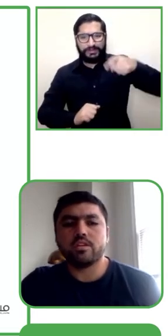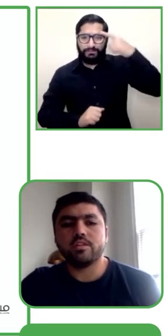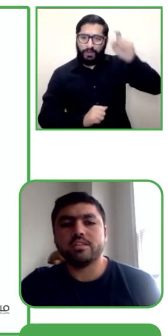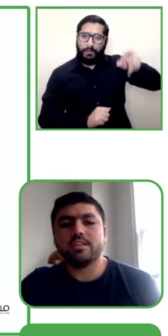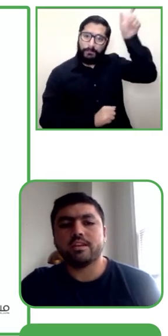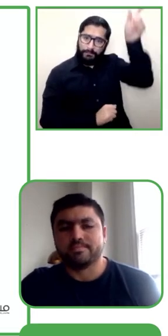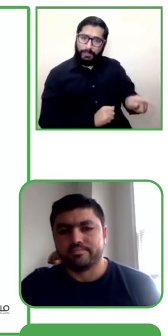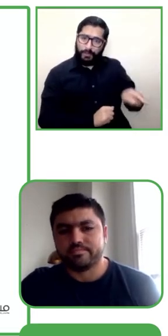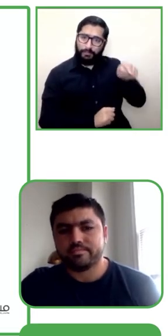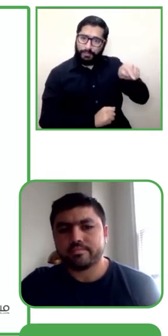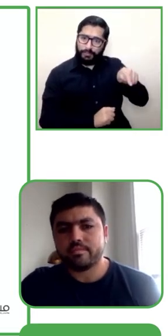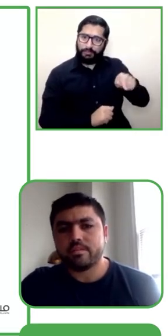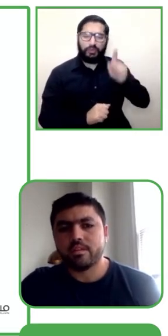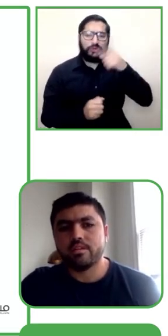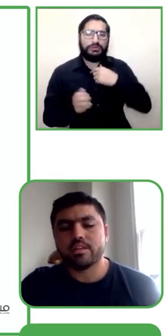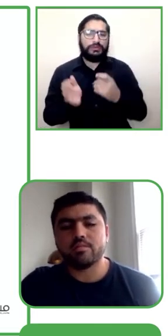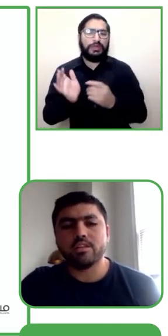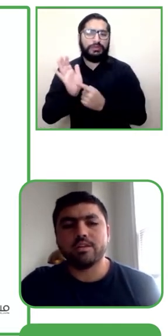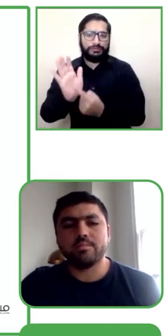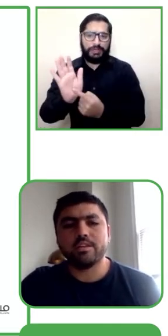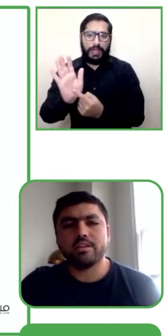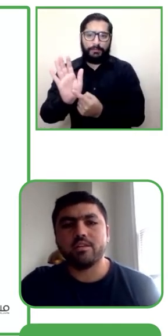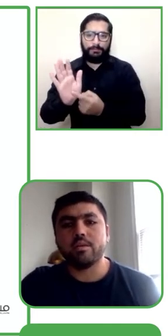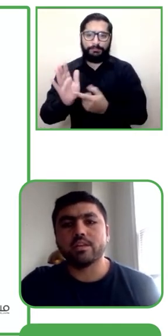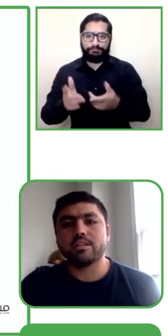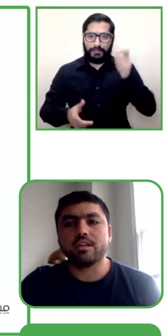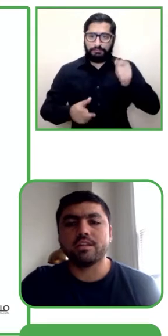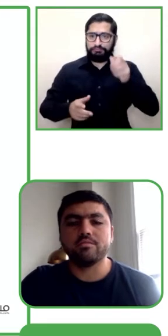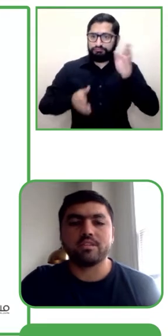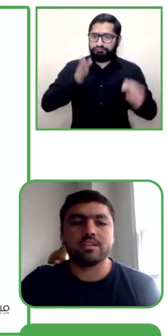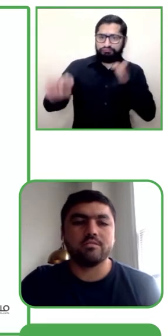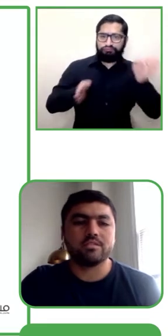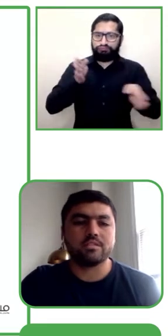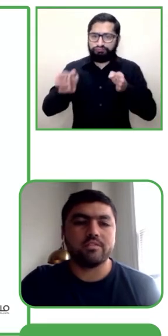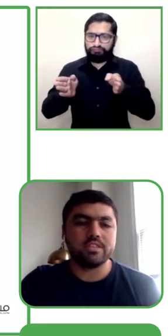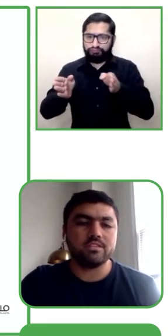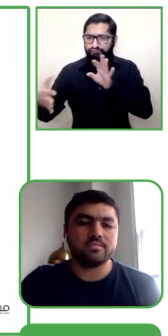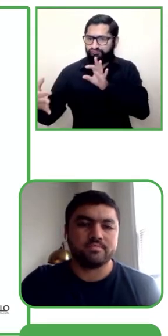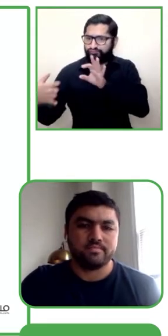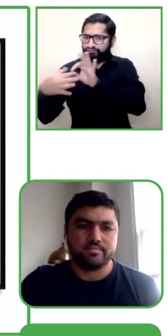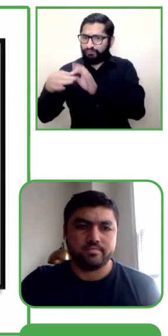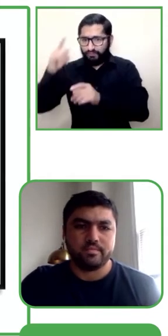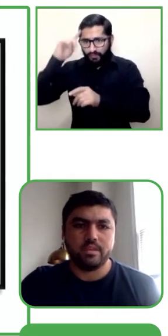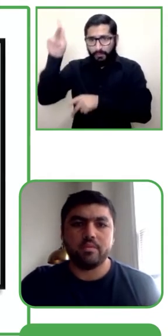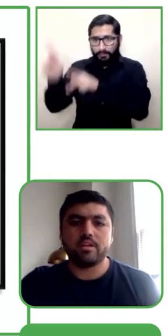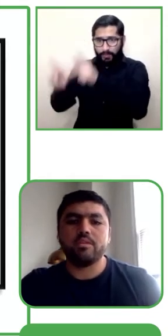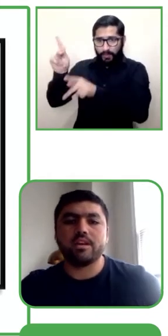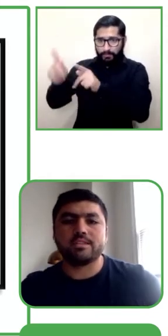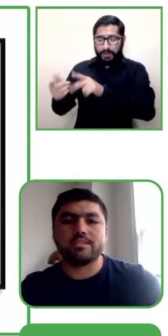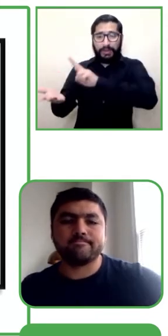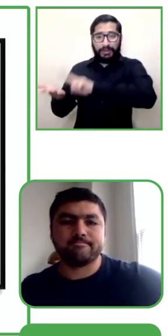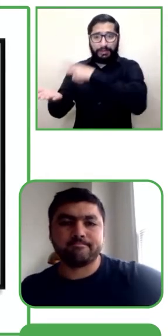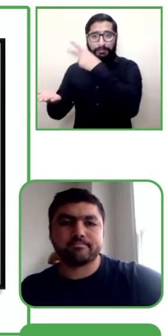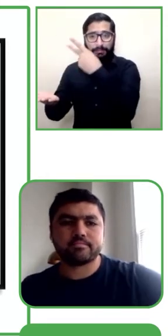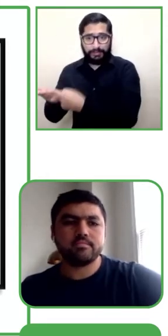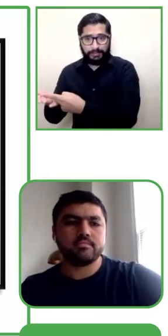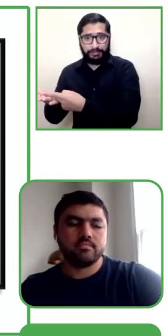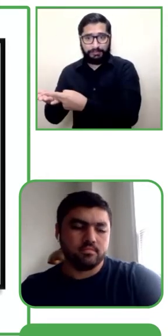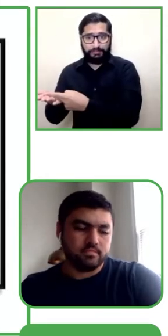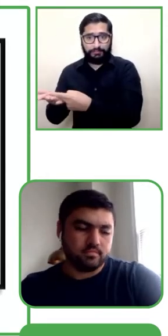si un usuario necesita conectar con un intérprete, lo puede hacer a través de un servicio y poder comunicarse.